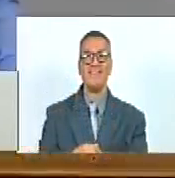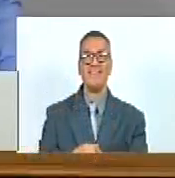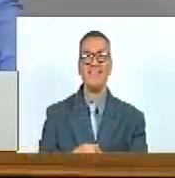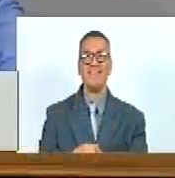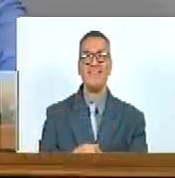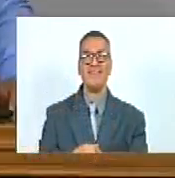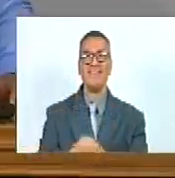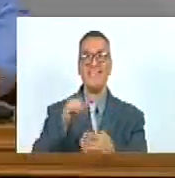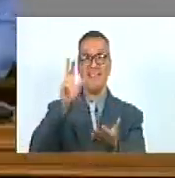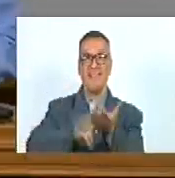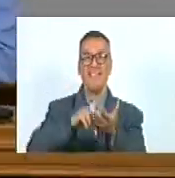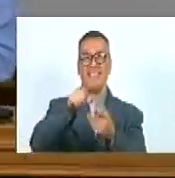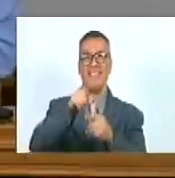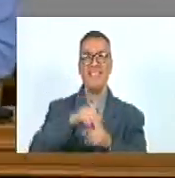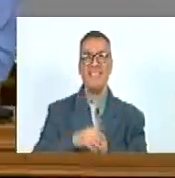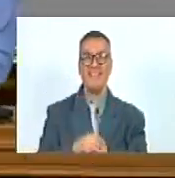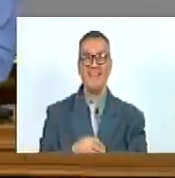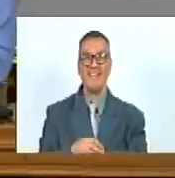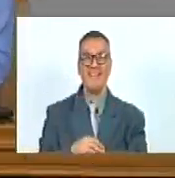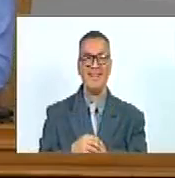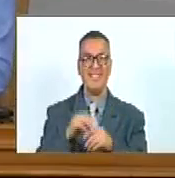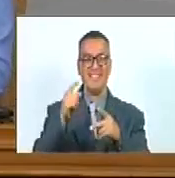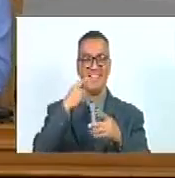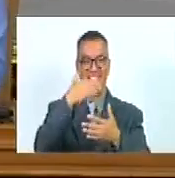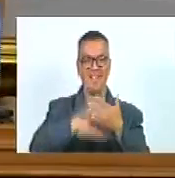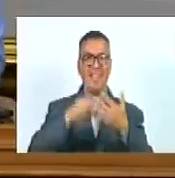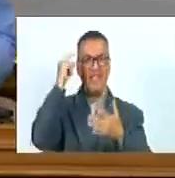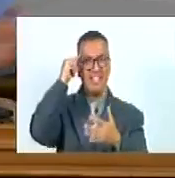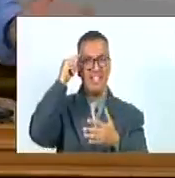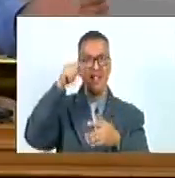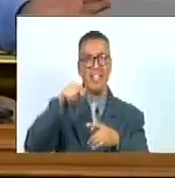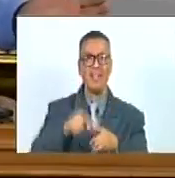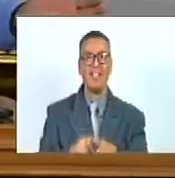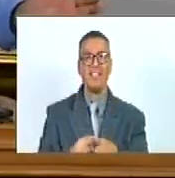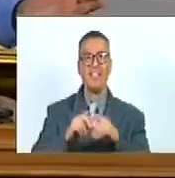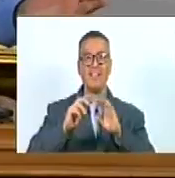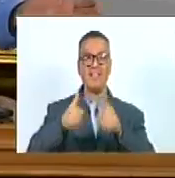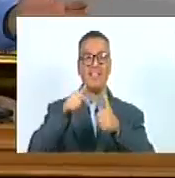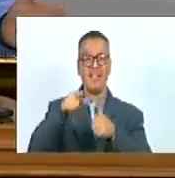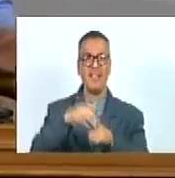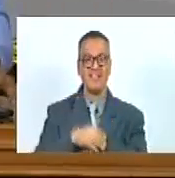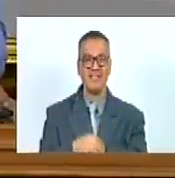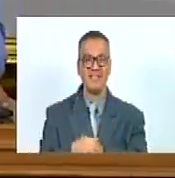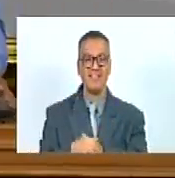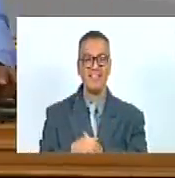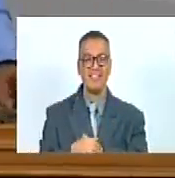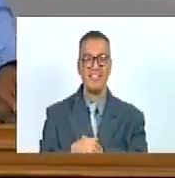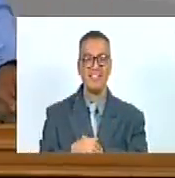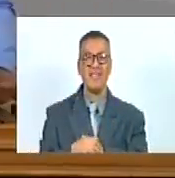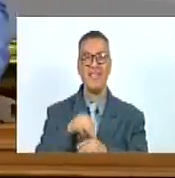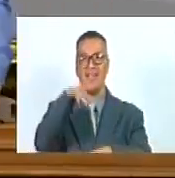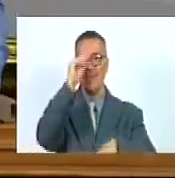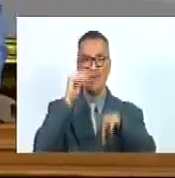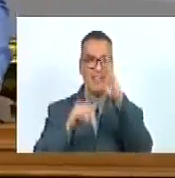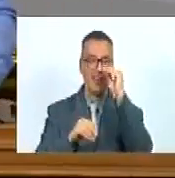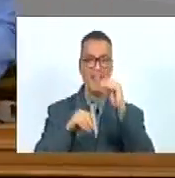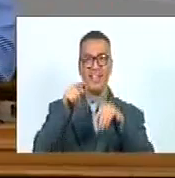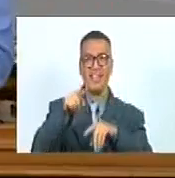queda aprobada la propuesta de orden del día estamos entrenándonos estamos aprendiendo aquí